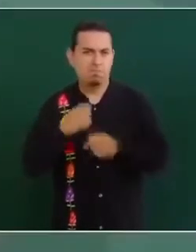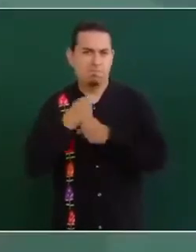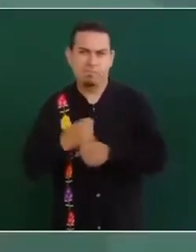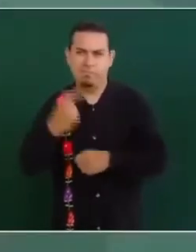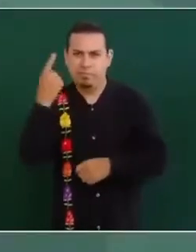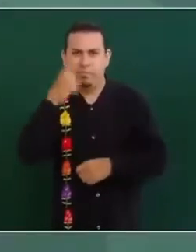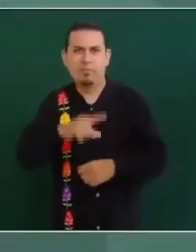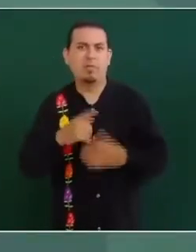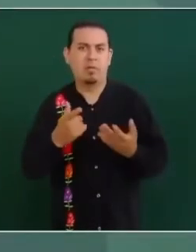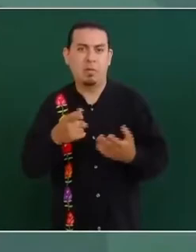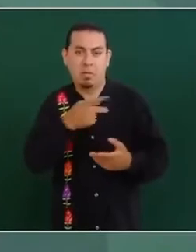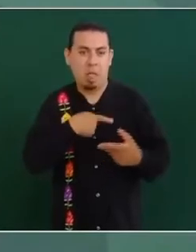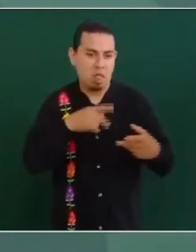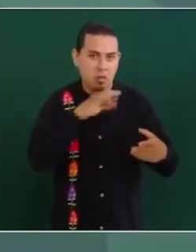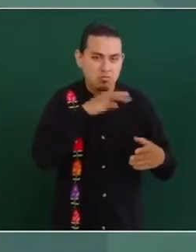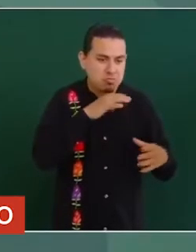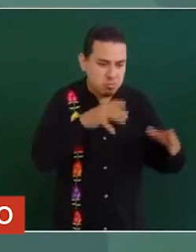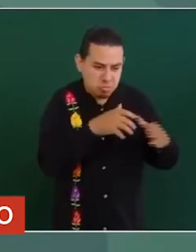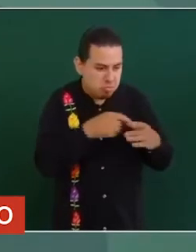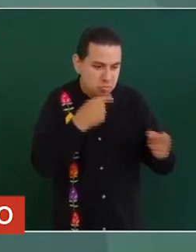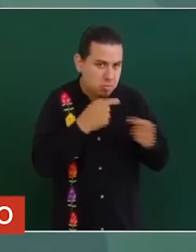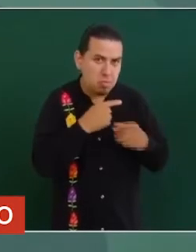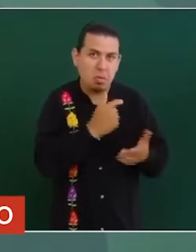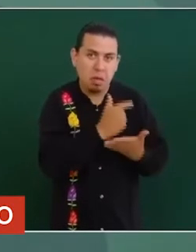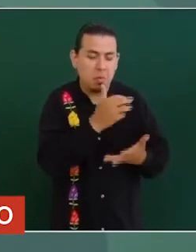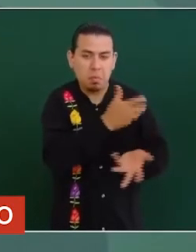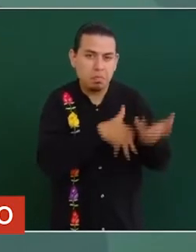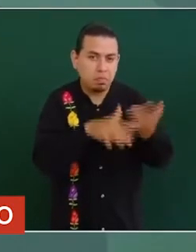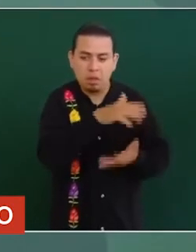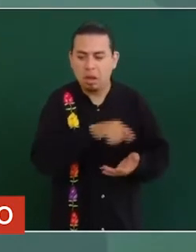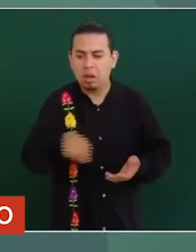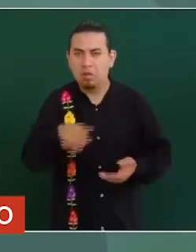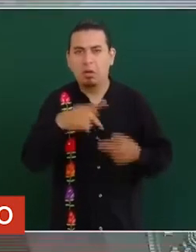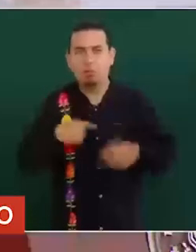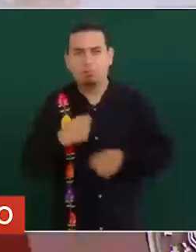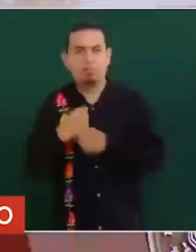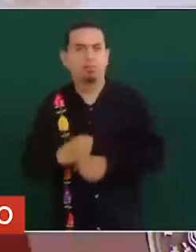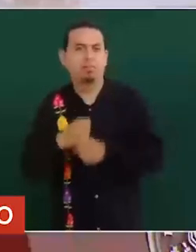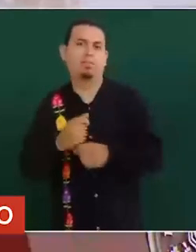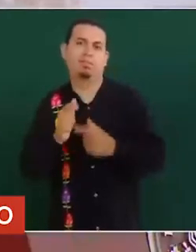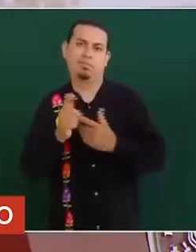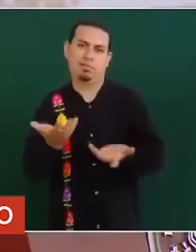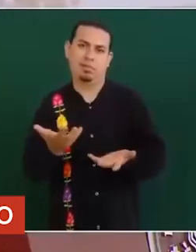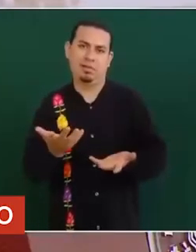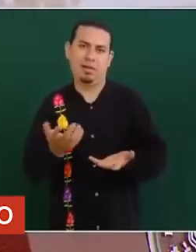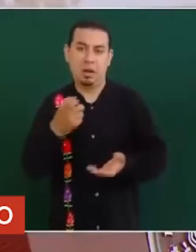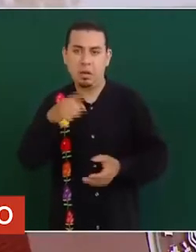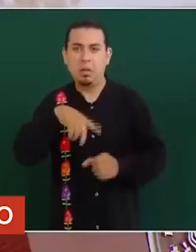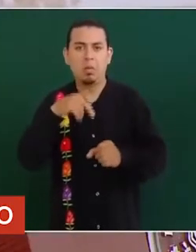política, electoralmente.